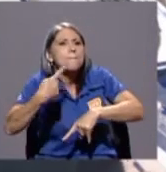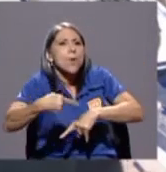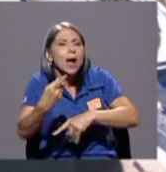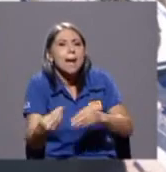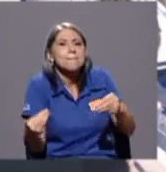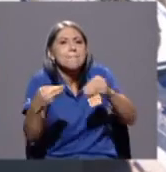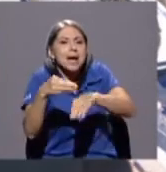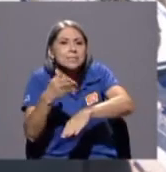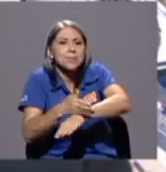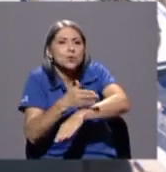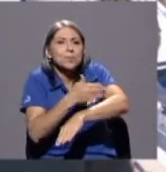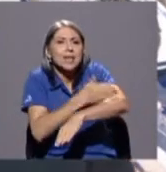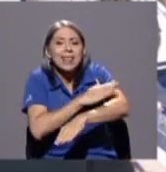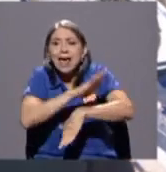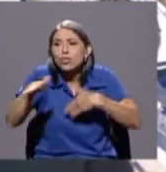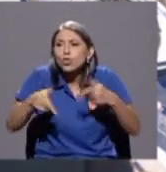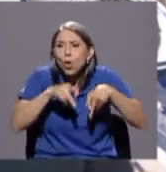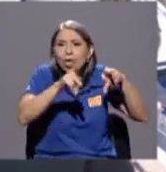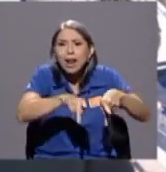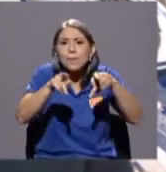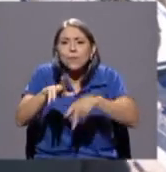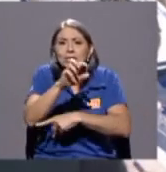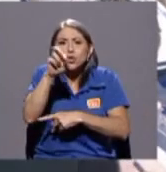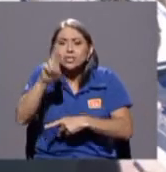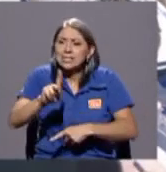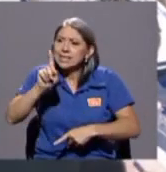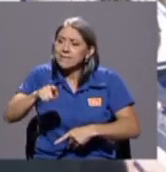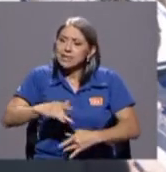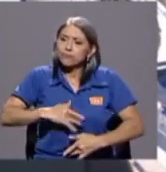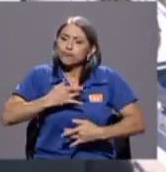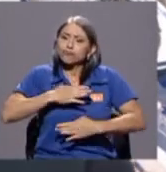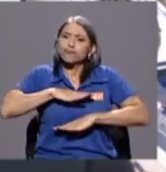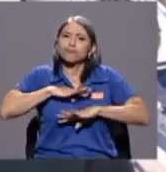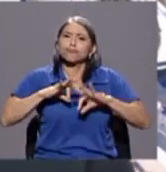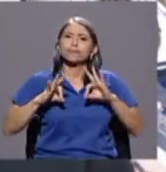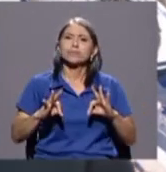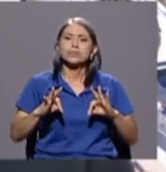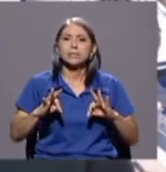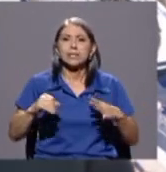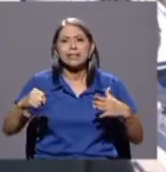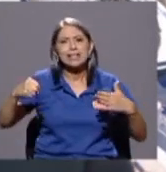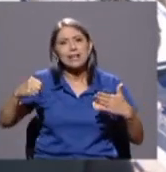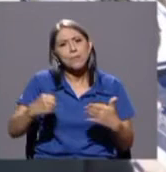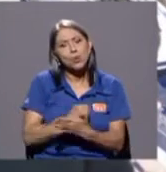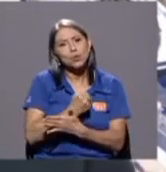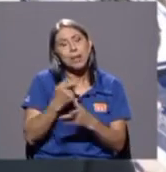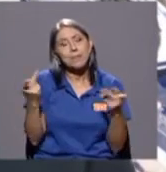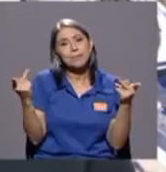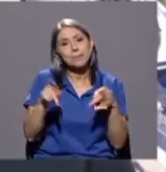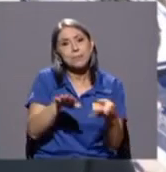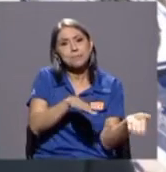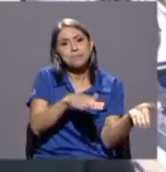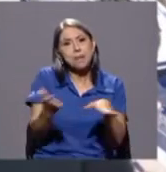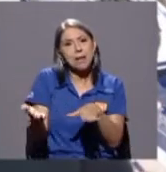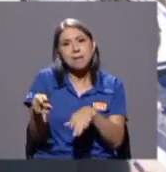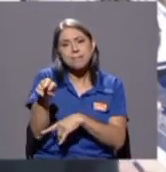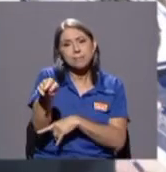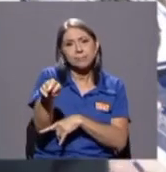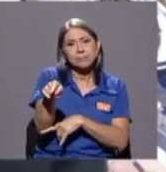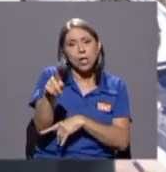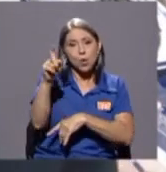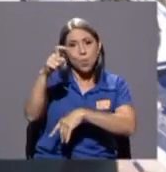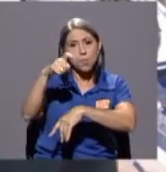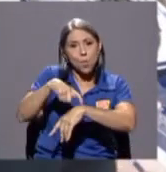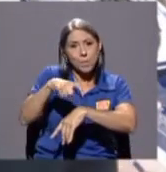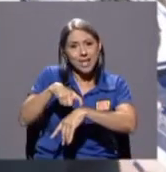mayor bienestar para toda la población costarricense y bueno desafortunadamente la muerte lo toma en un momento que